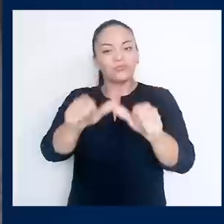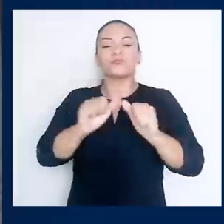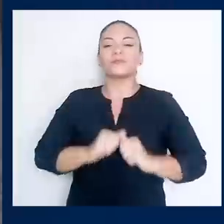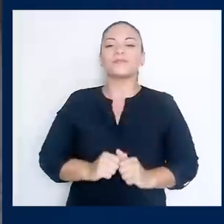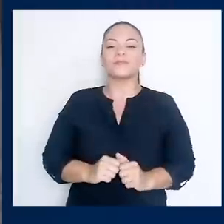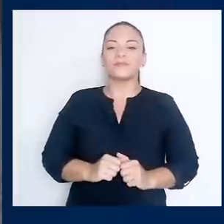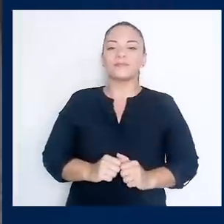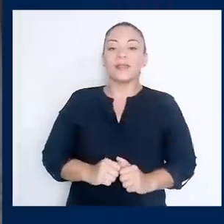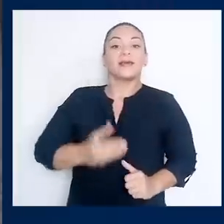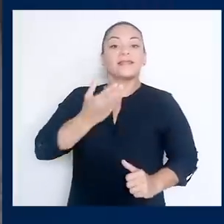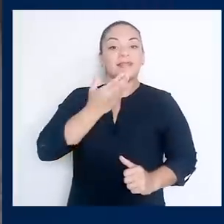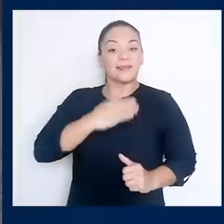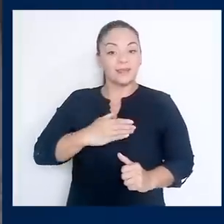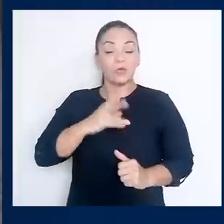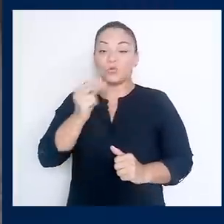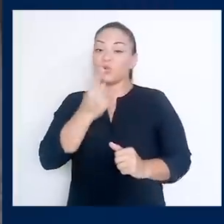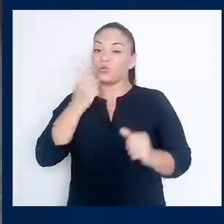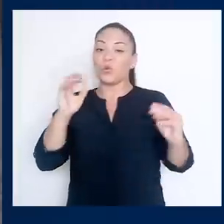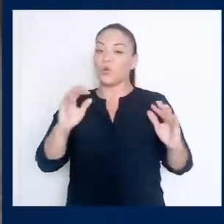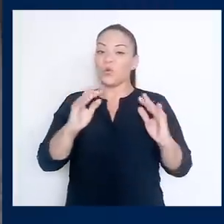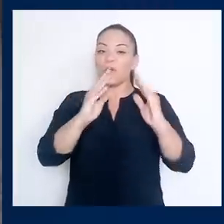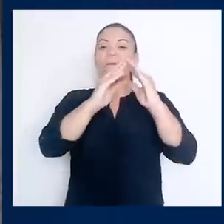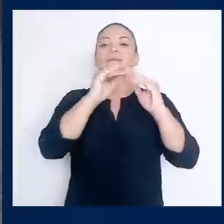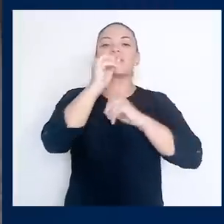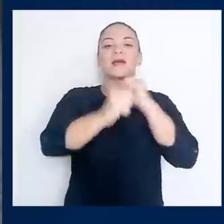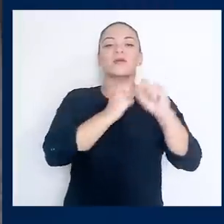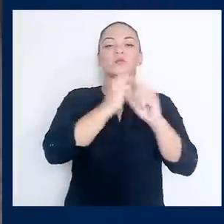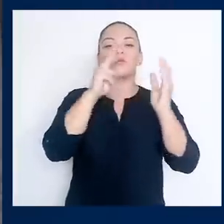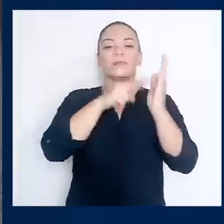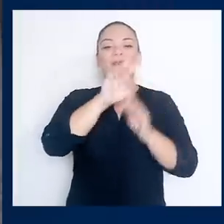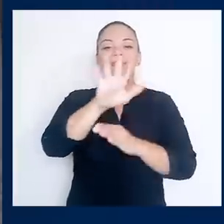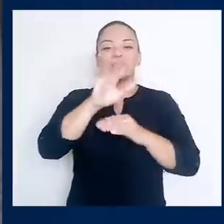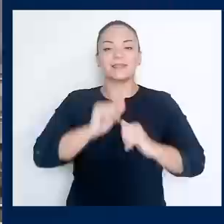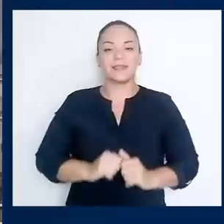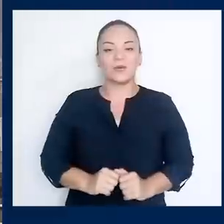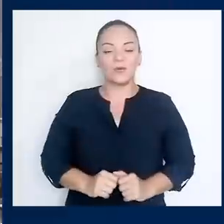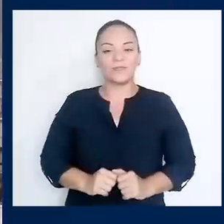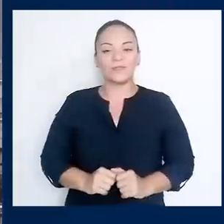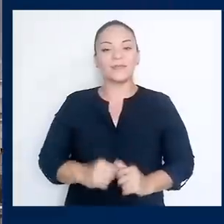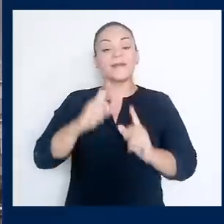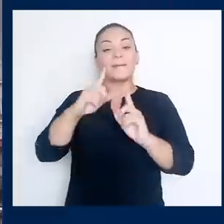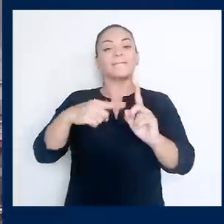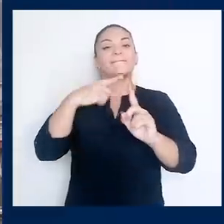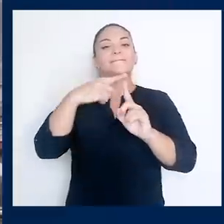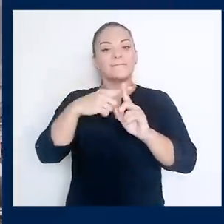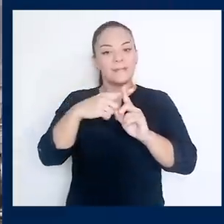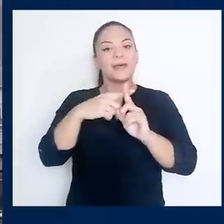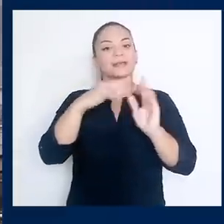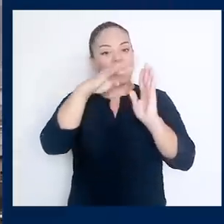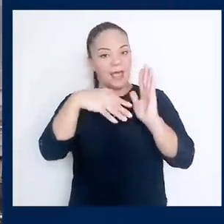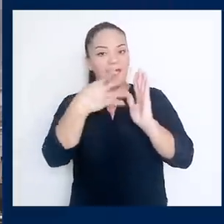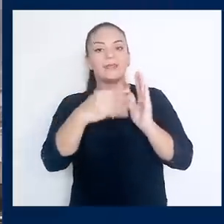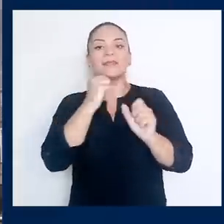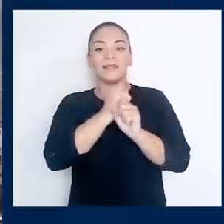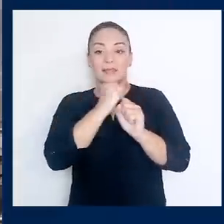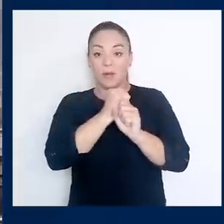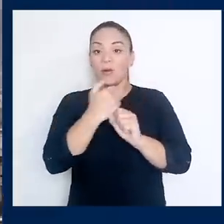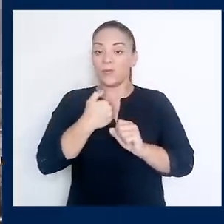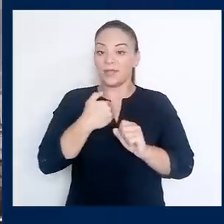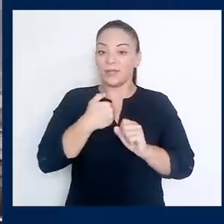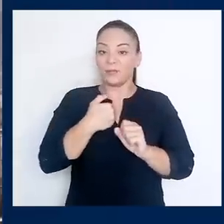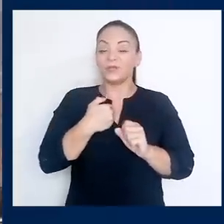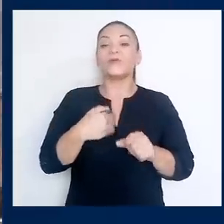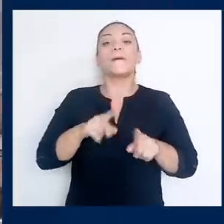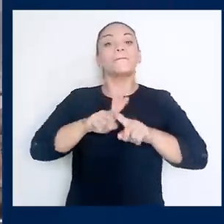ambiciones más allá de la cumbre del año 2025. Además de la agenda de trabajo en este tema,